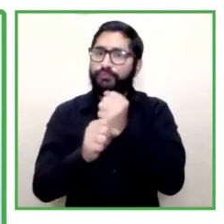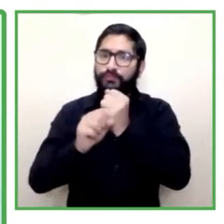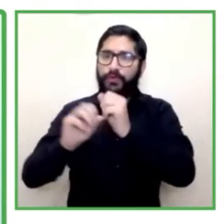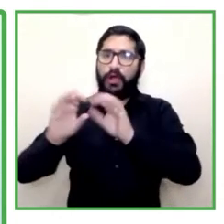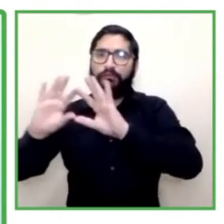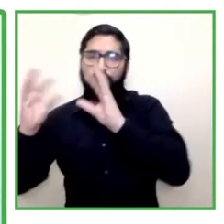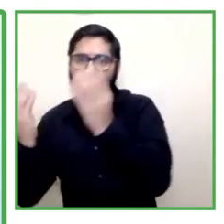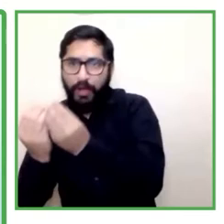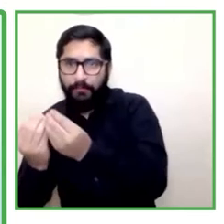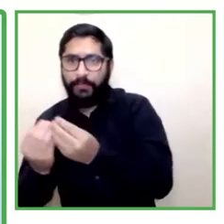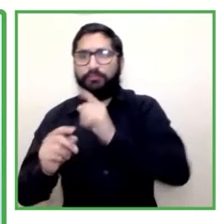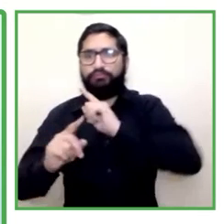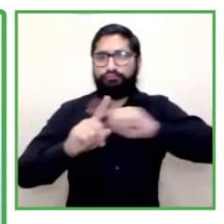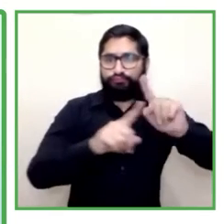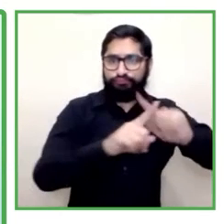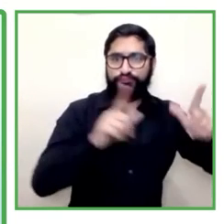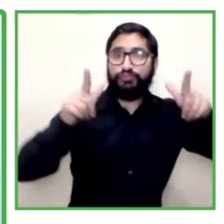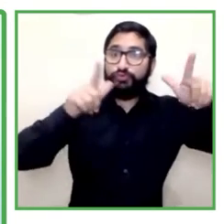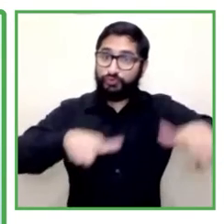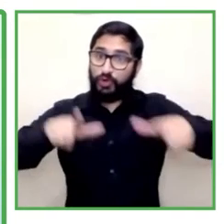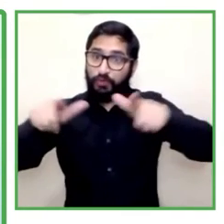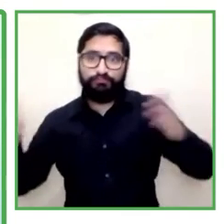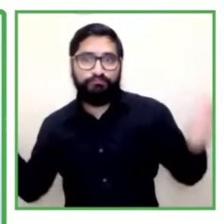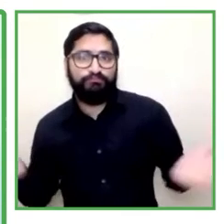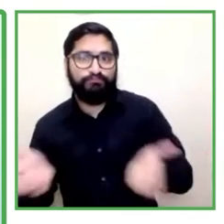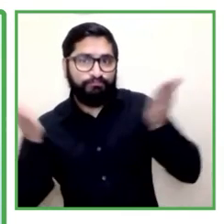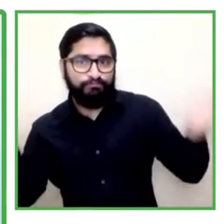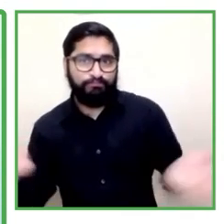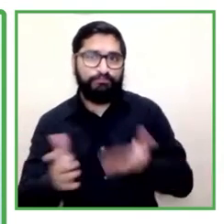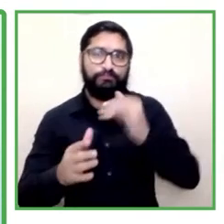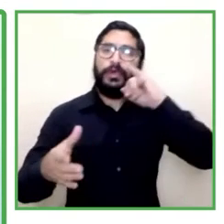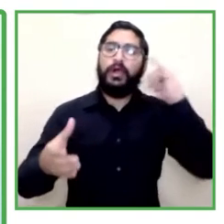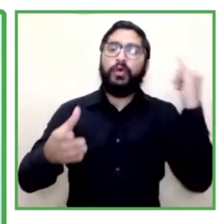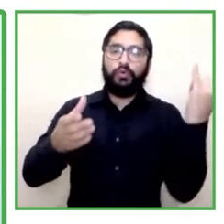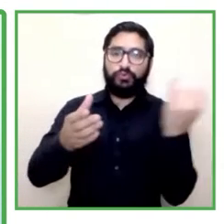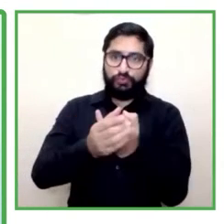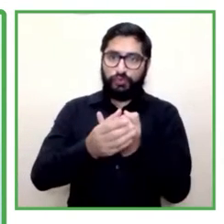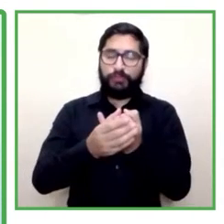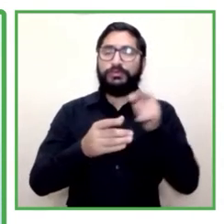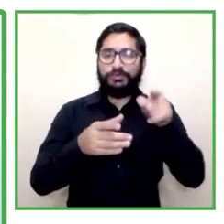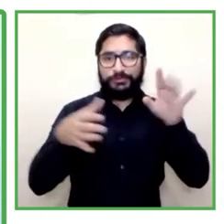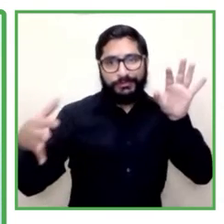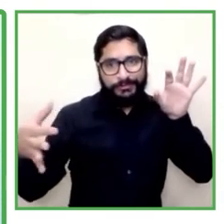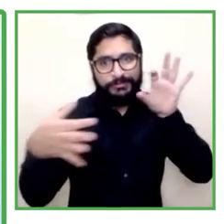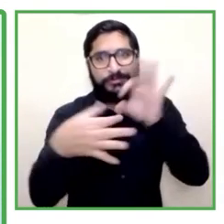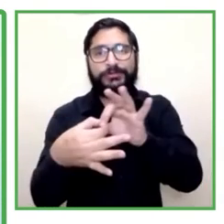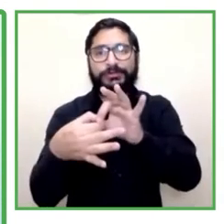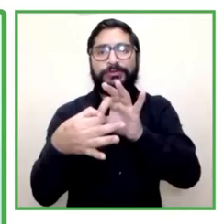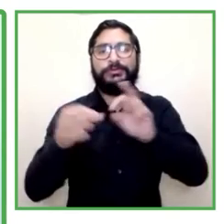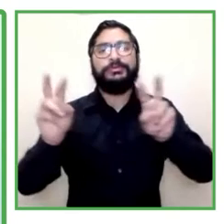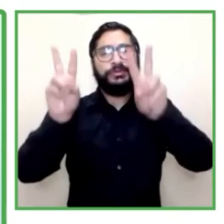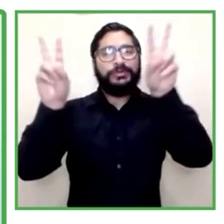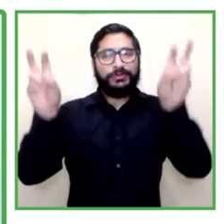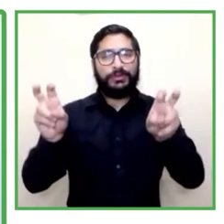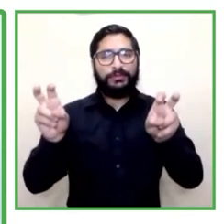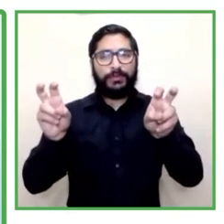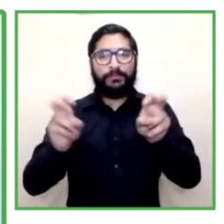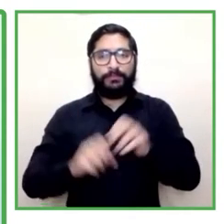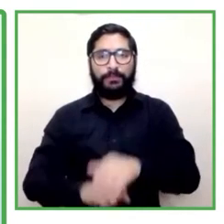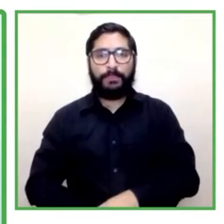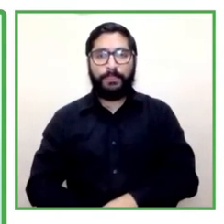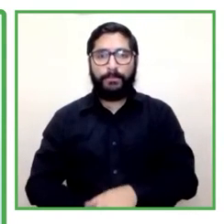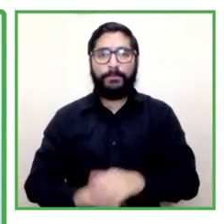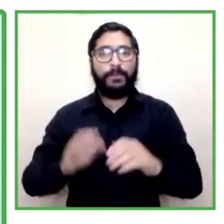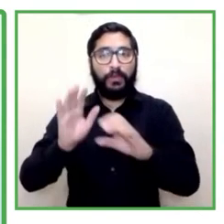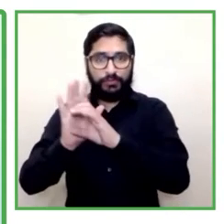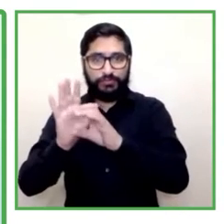reforzando el diseño universal de aprendizaje, y algo que hoy día es completamente necesario, que es la accesibilidad web, tanto a nivel de plataformas